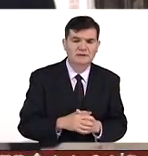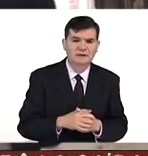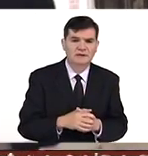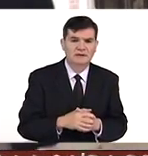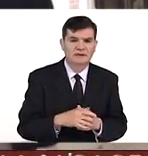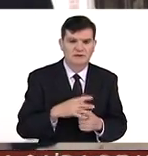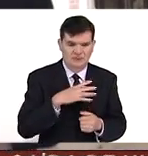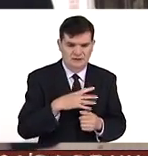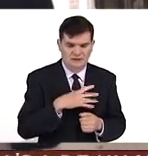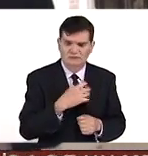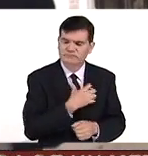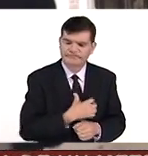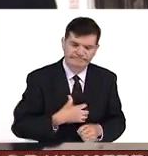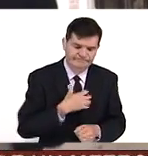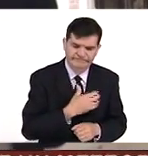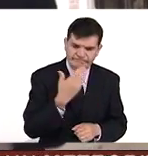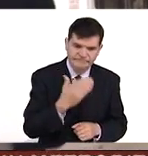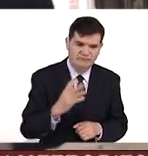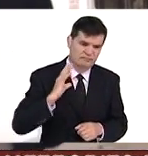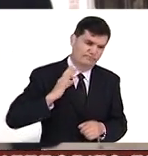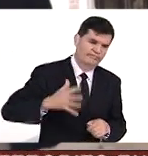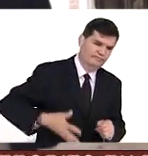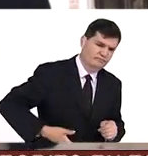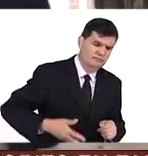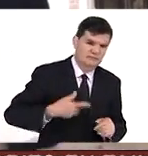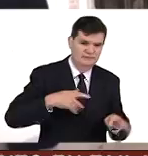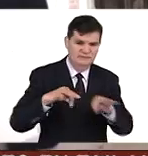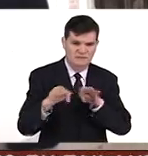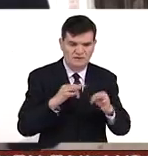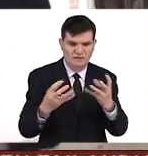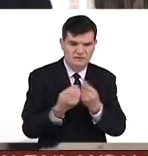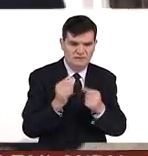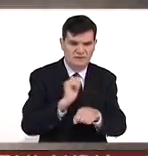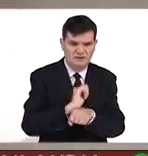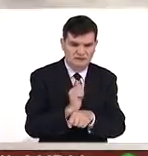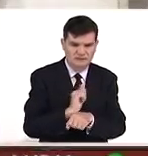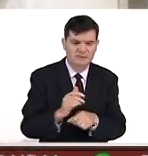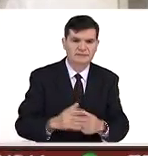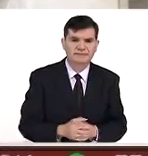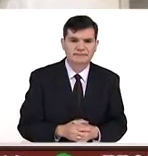estamos muy, muy contentos, muy orgullosos del trabajo de los artistas.